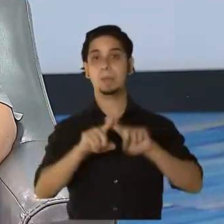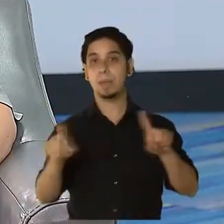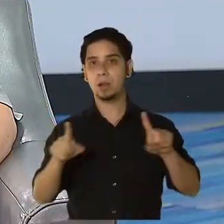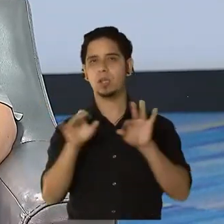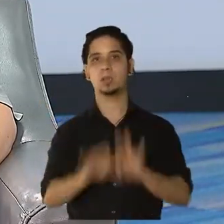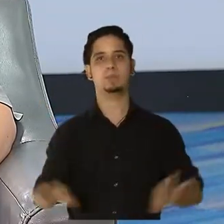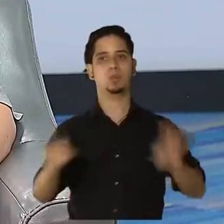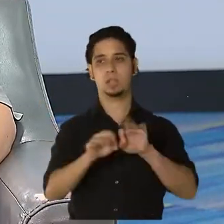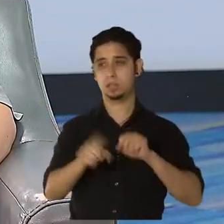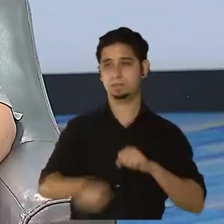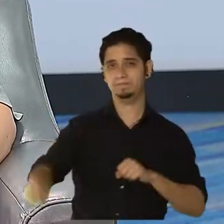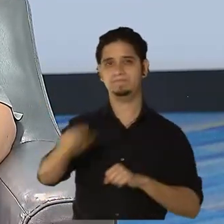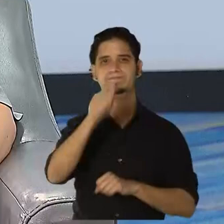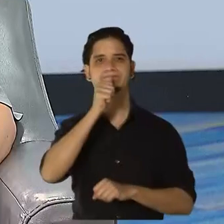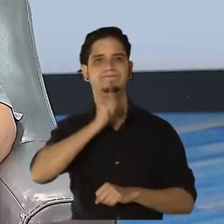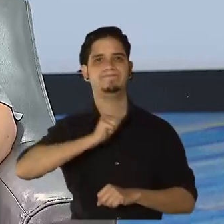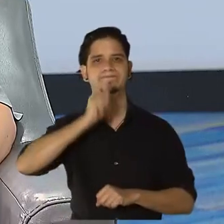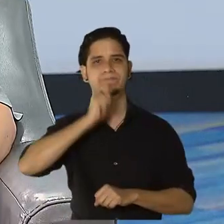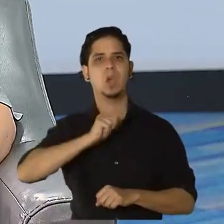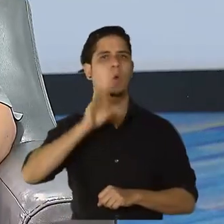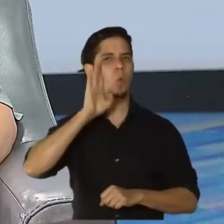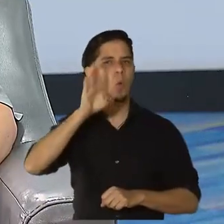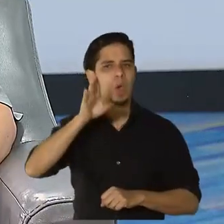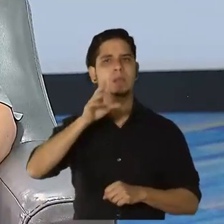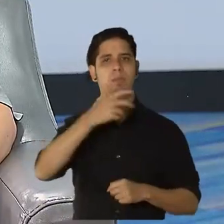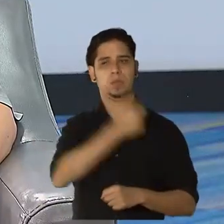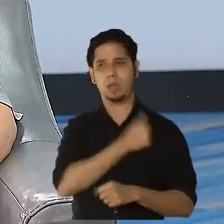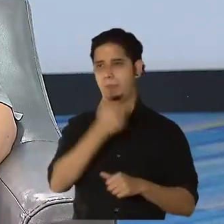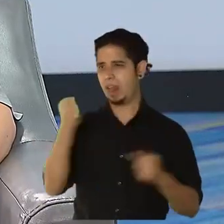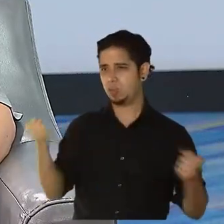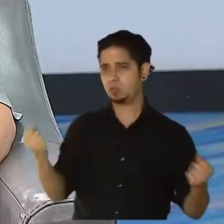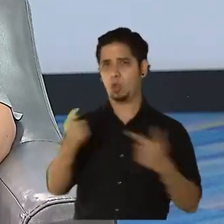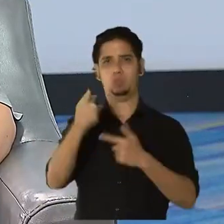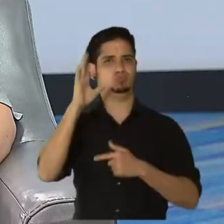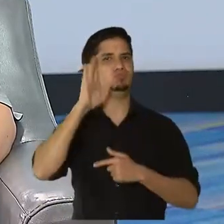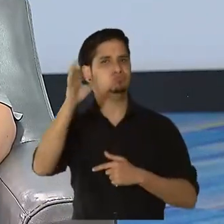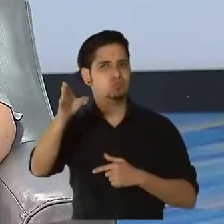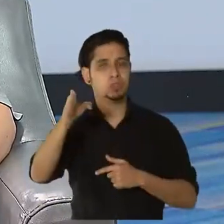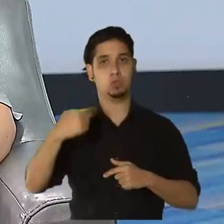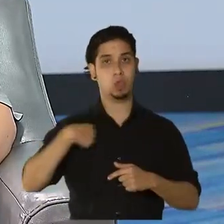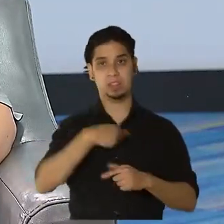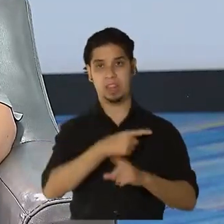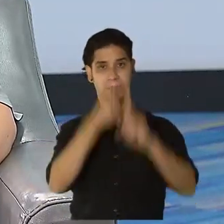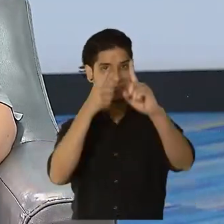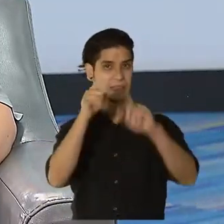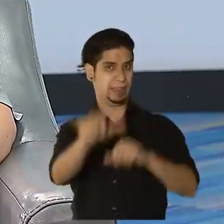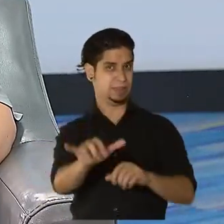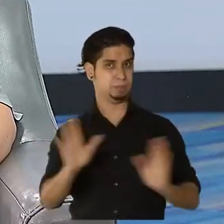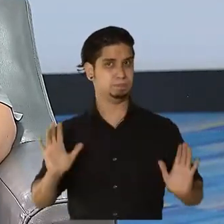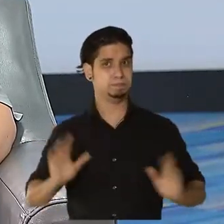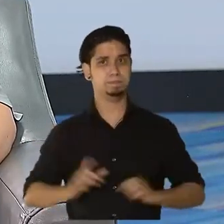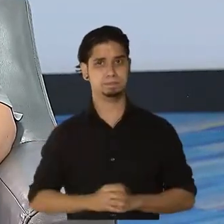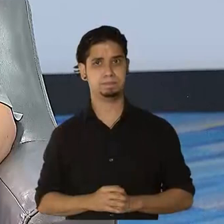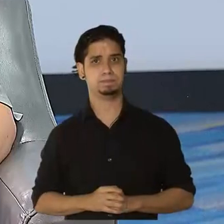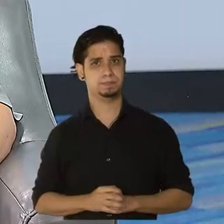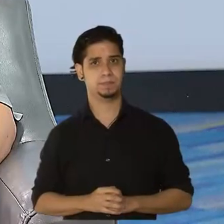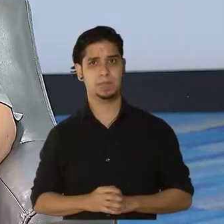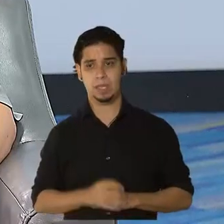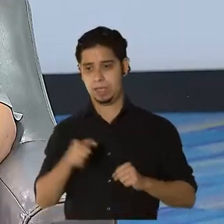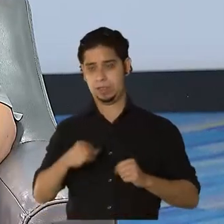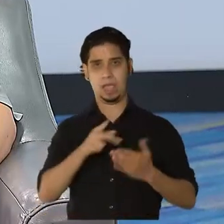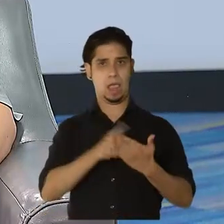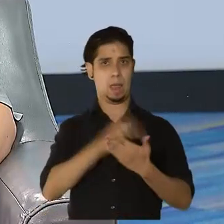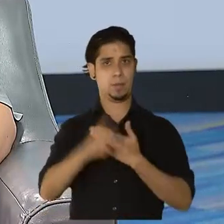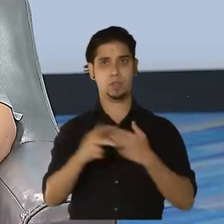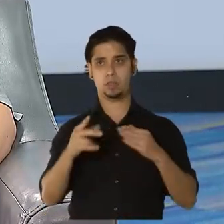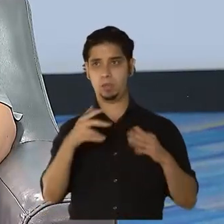calma y paciencia. Va a haber vacunas para todo el mundo. Nuestra meta es vacunar a todo el mundo. Este es el proyecto de vacunación